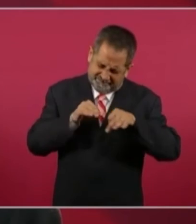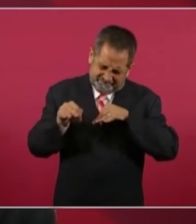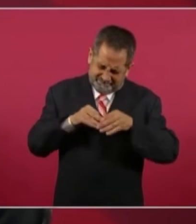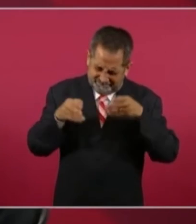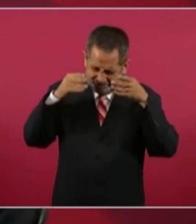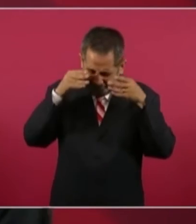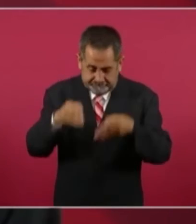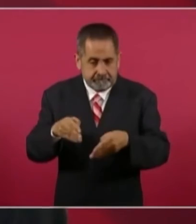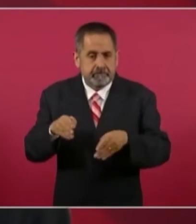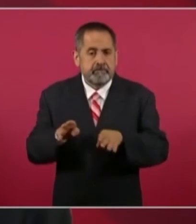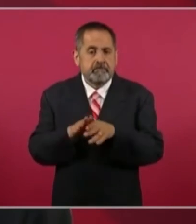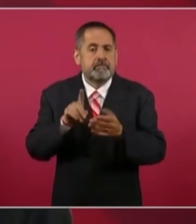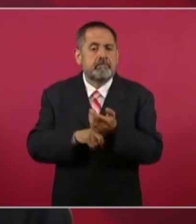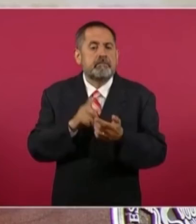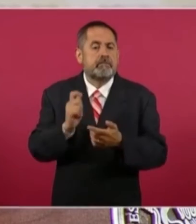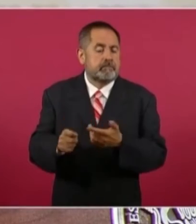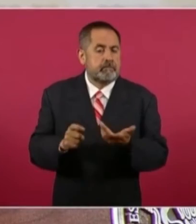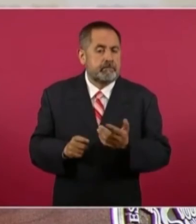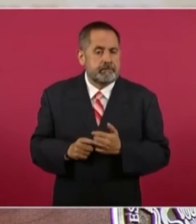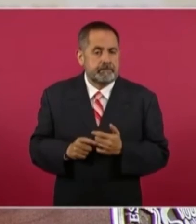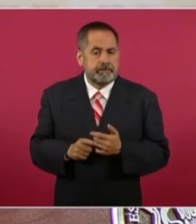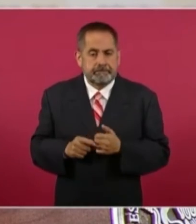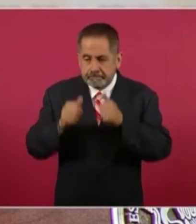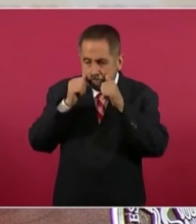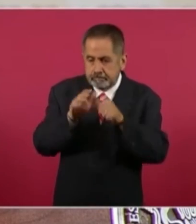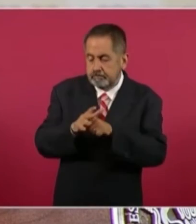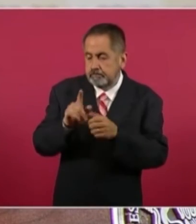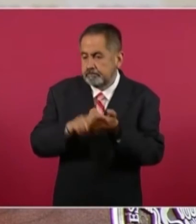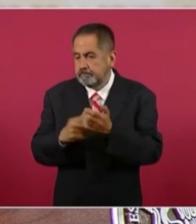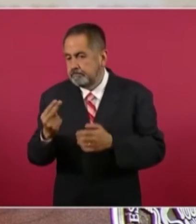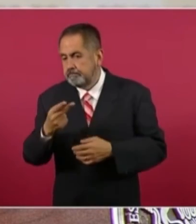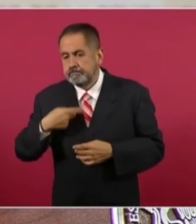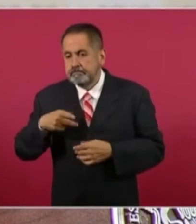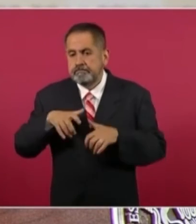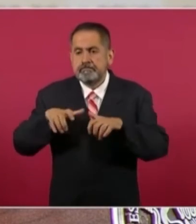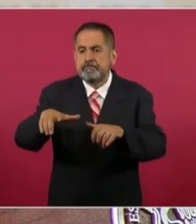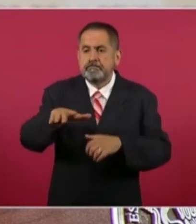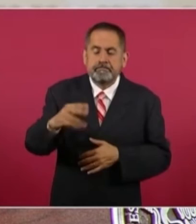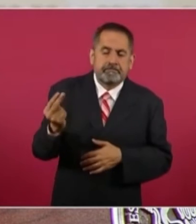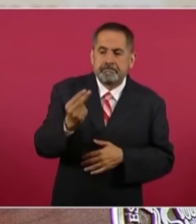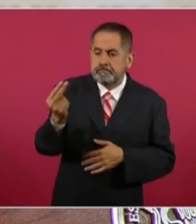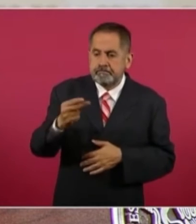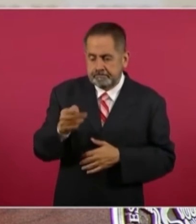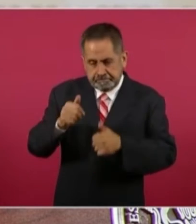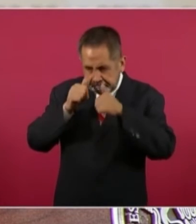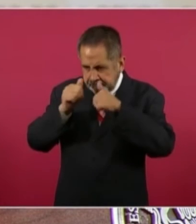por entero a atender las necesidades de sus pueblos.